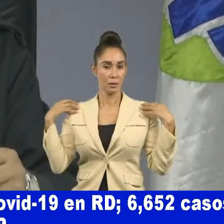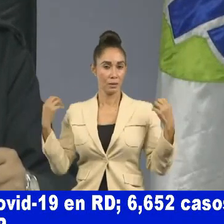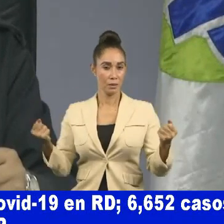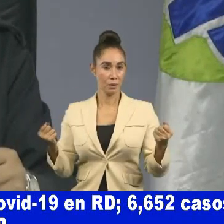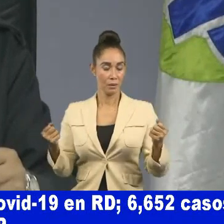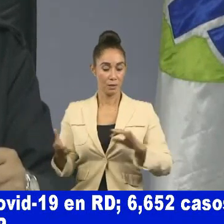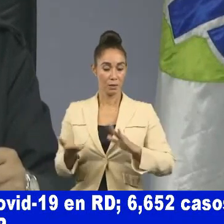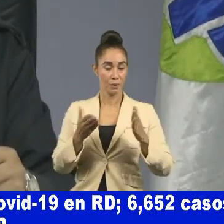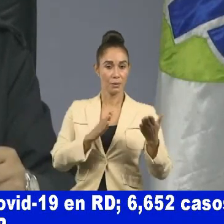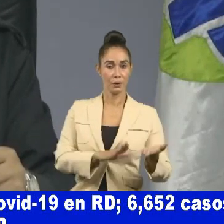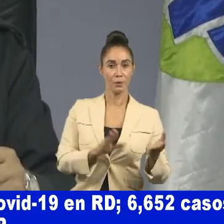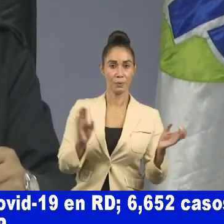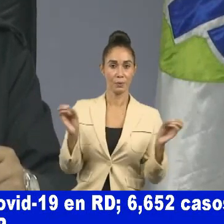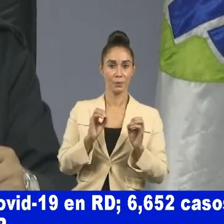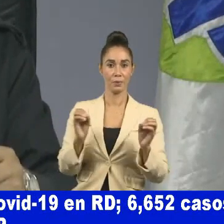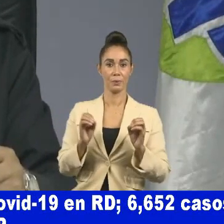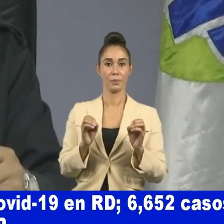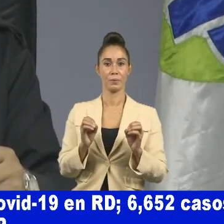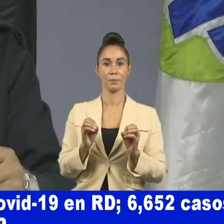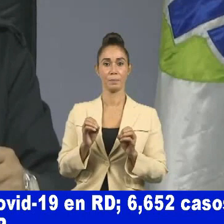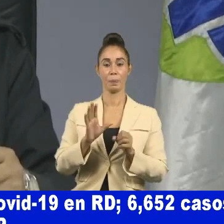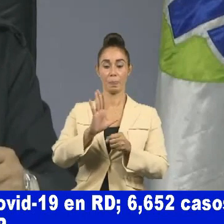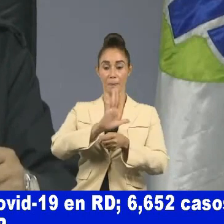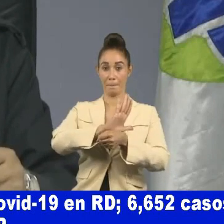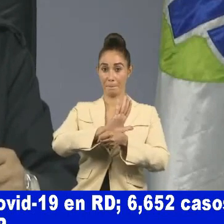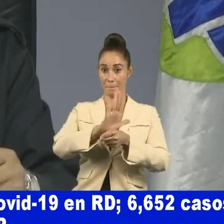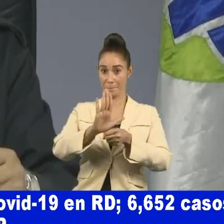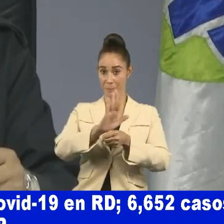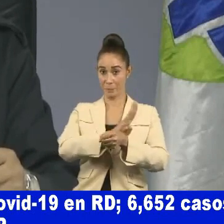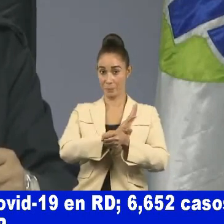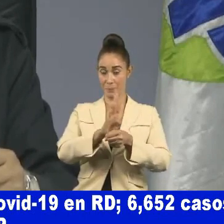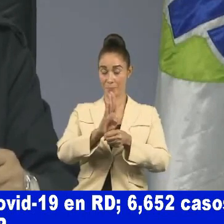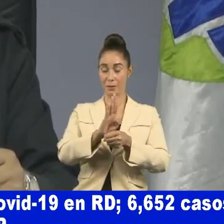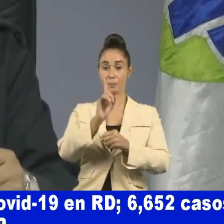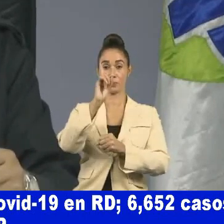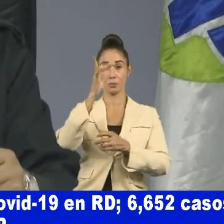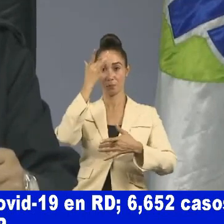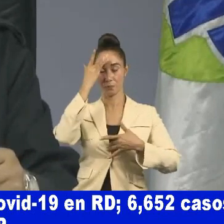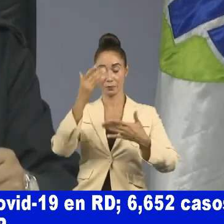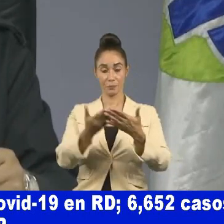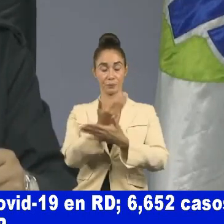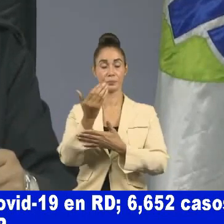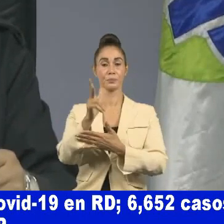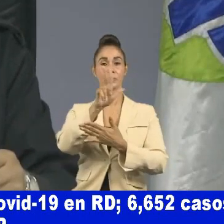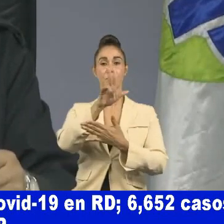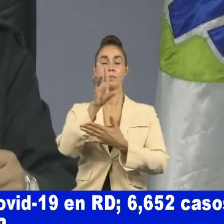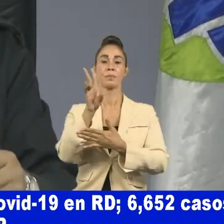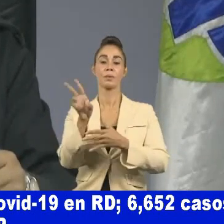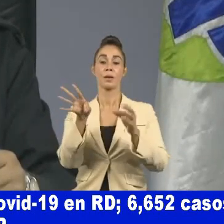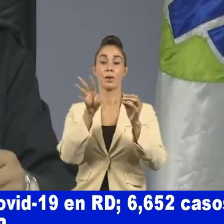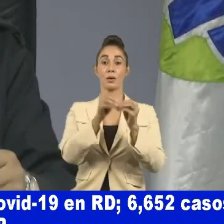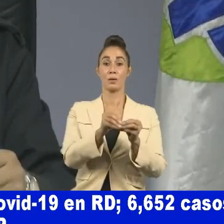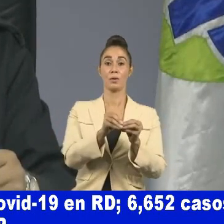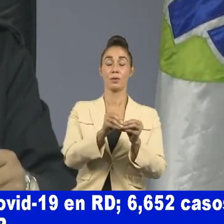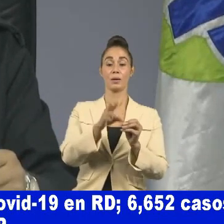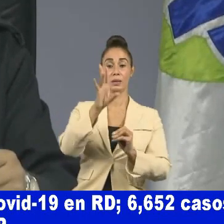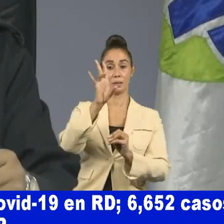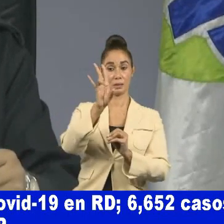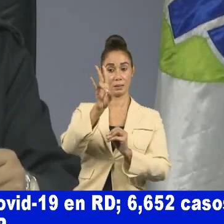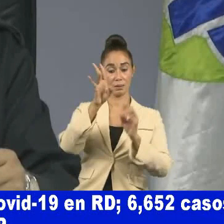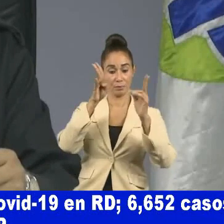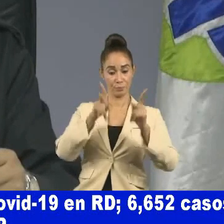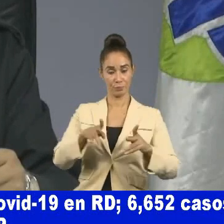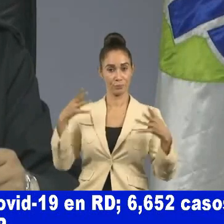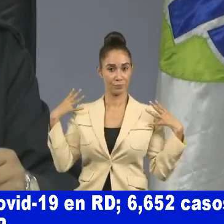0 fallecimiento Barahona 1 caso nuevo 37 acumulados 7